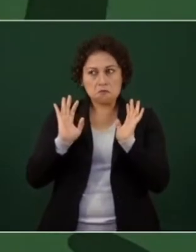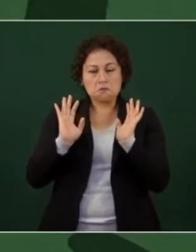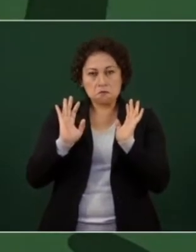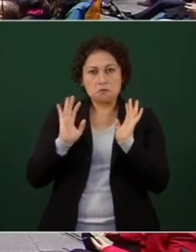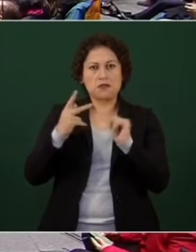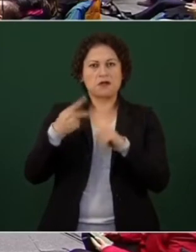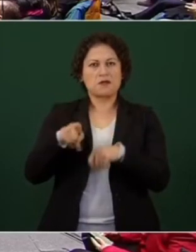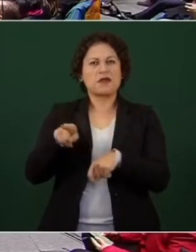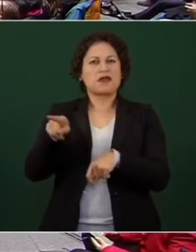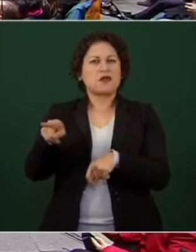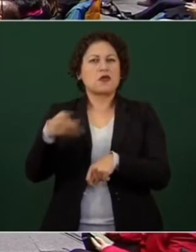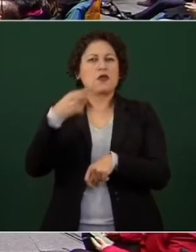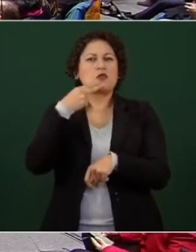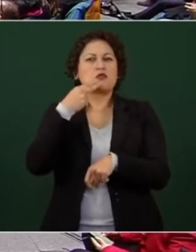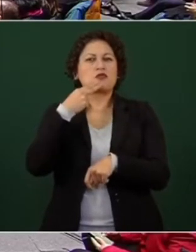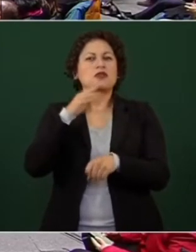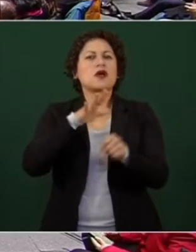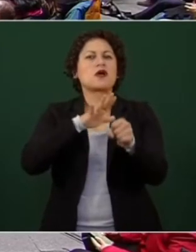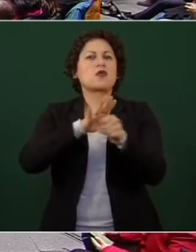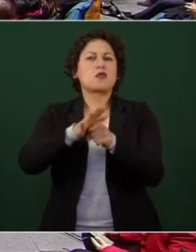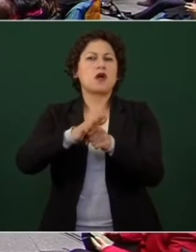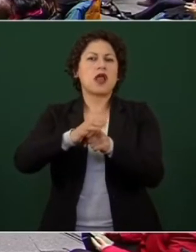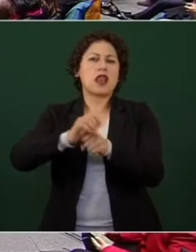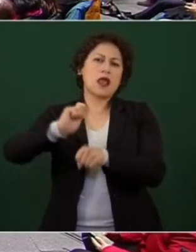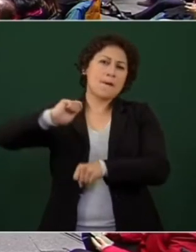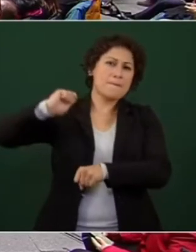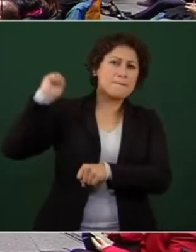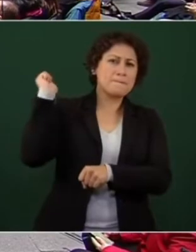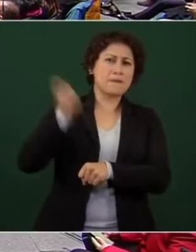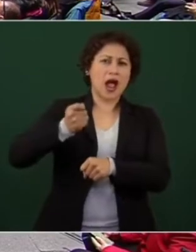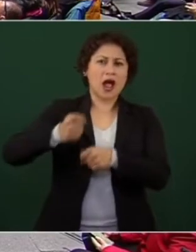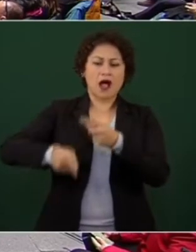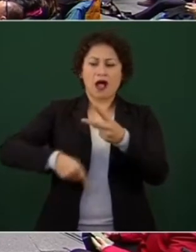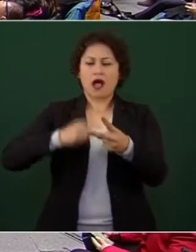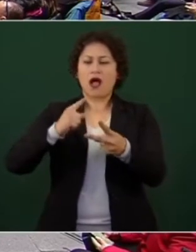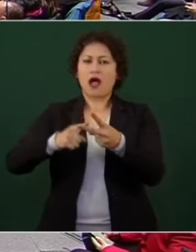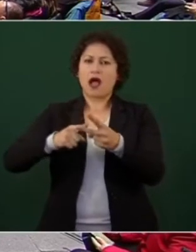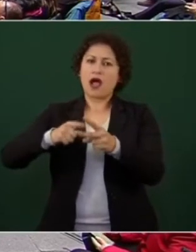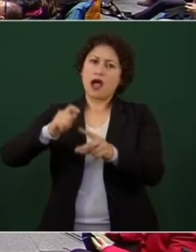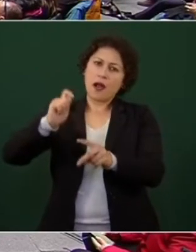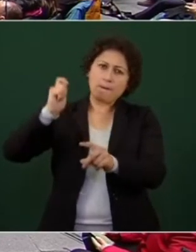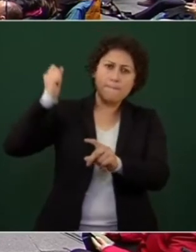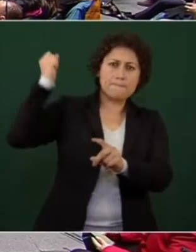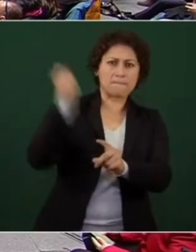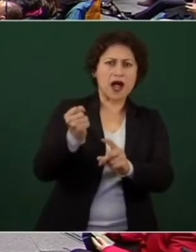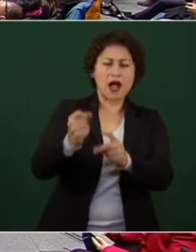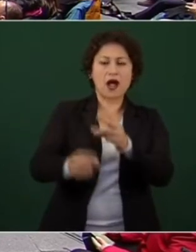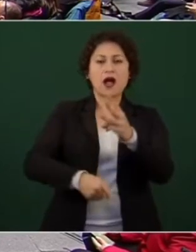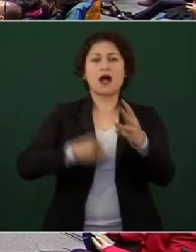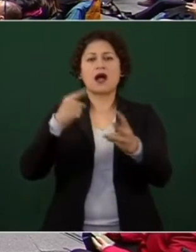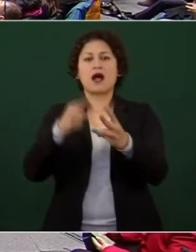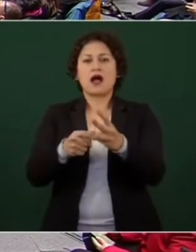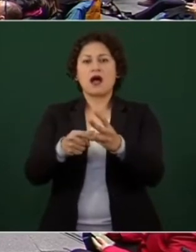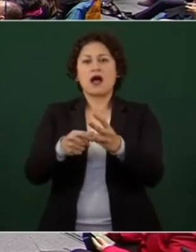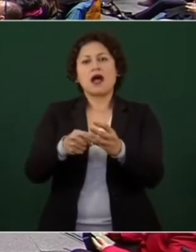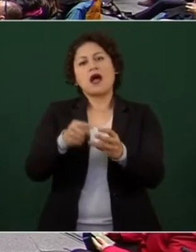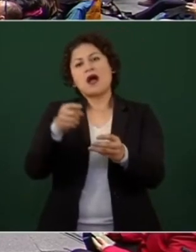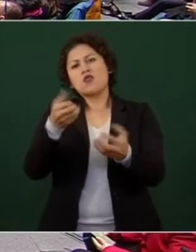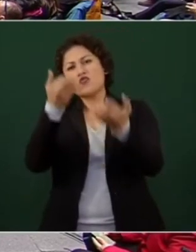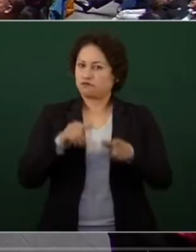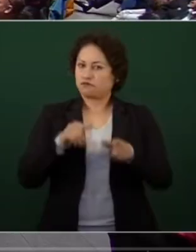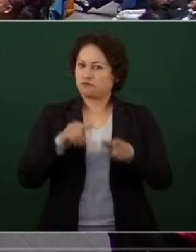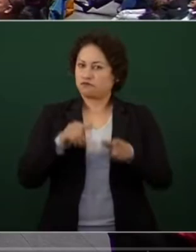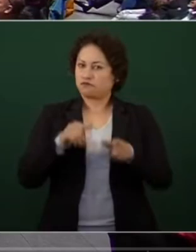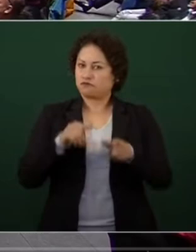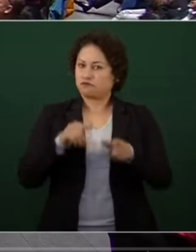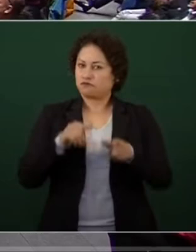el presidente de México sobre el caso de agresión del periodista Ciro Gómez Leiva pues vamos amigos